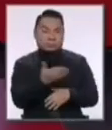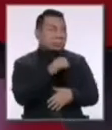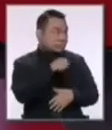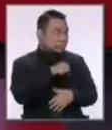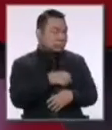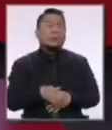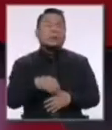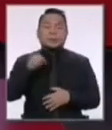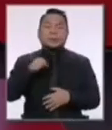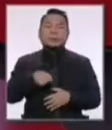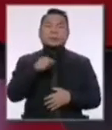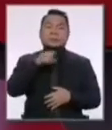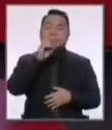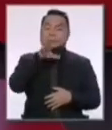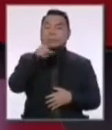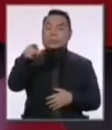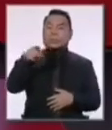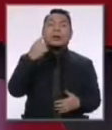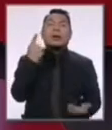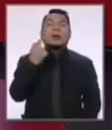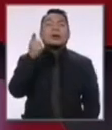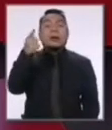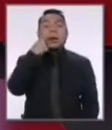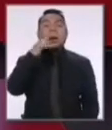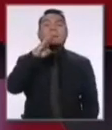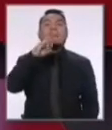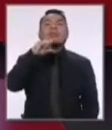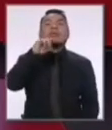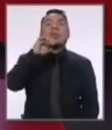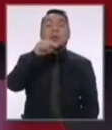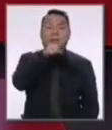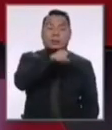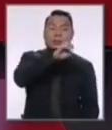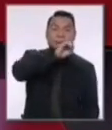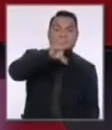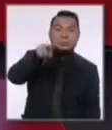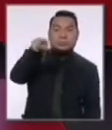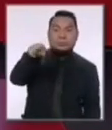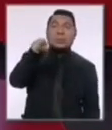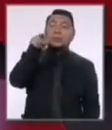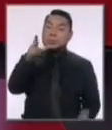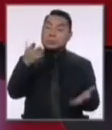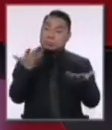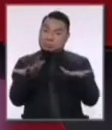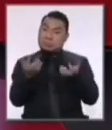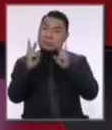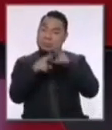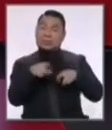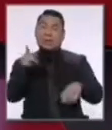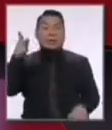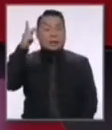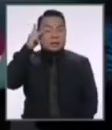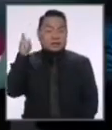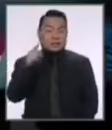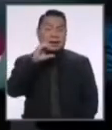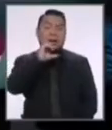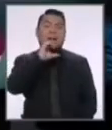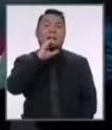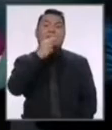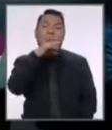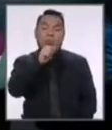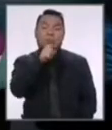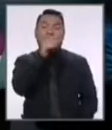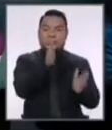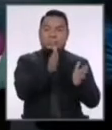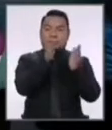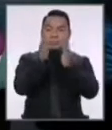Si lo desea el aludido. Si lo desea el aludido. El señor Bengolea fue aludido y lo desea. Y también la señora Keiko, el señor Acuña, en ese